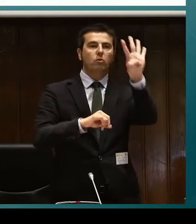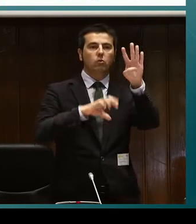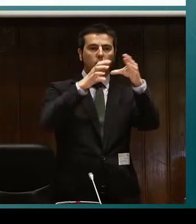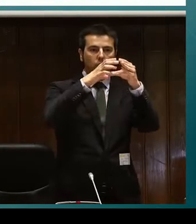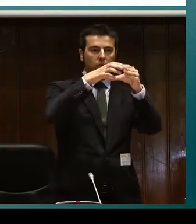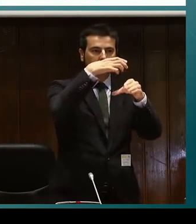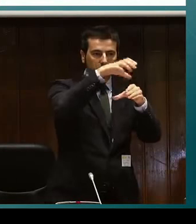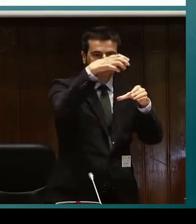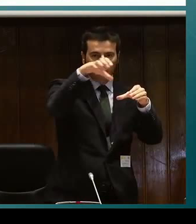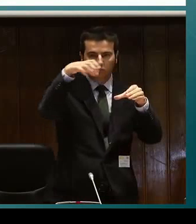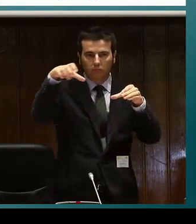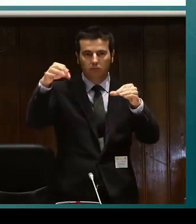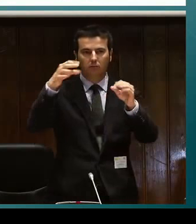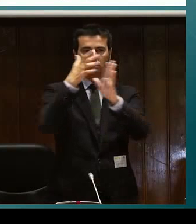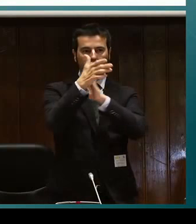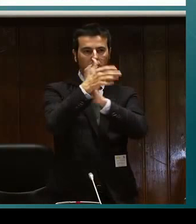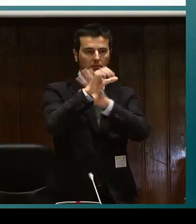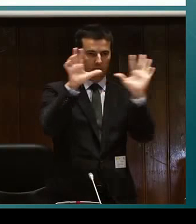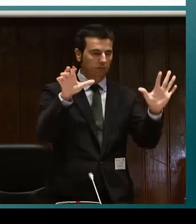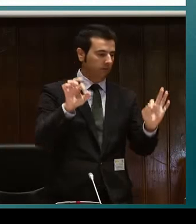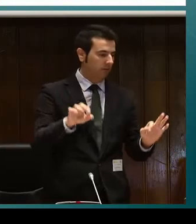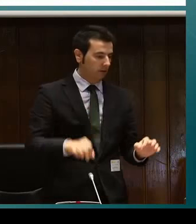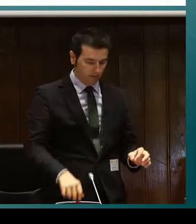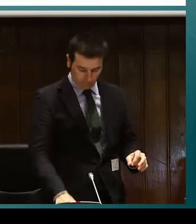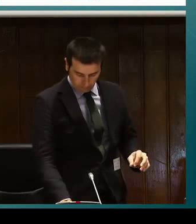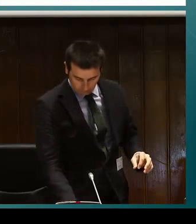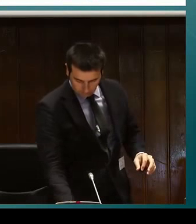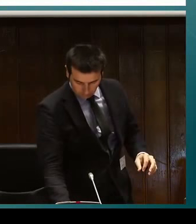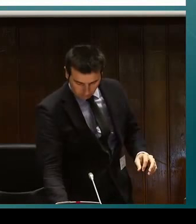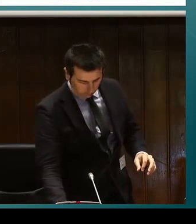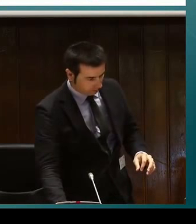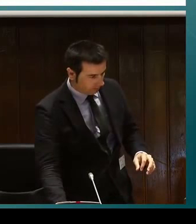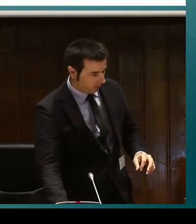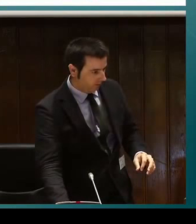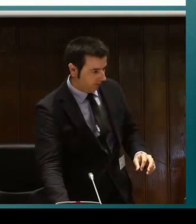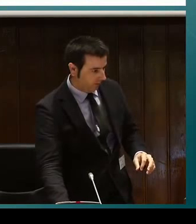Las personas sordociegas. Las pueden dividir en cuatro grupos diferentes.